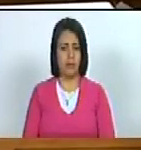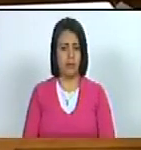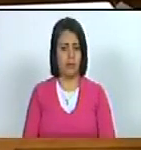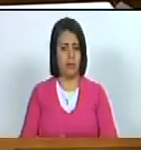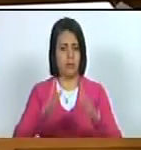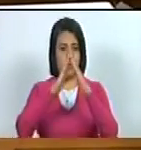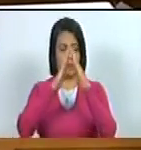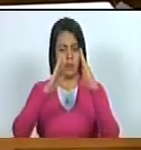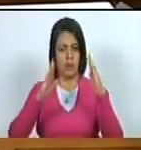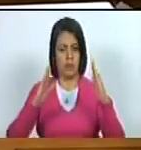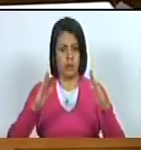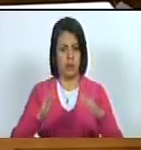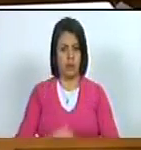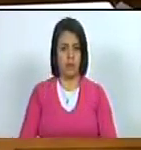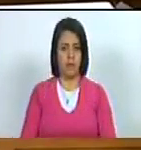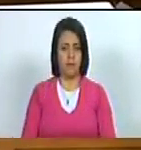casa